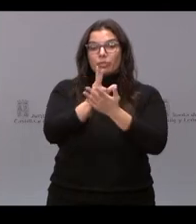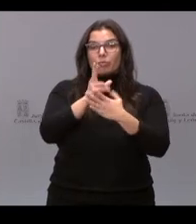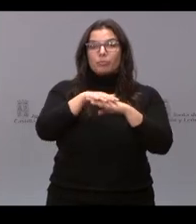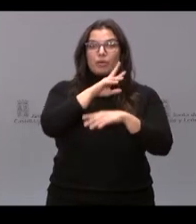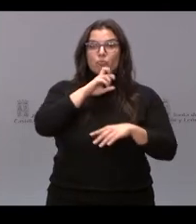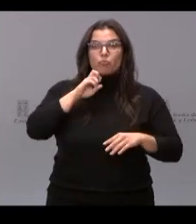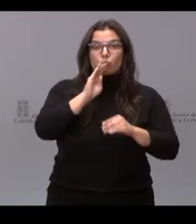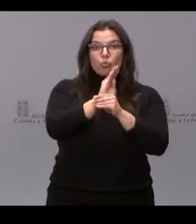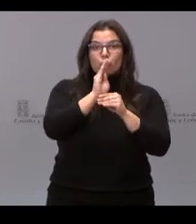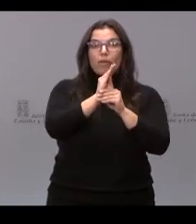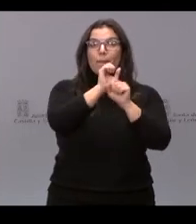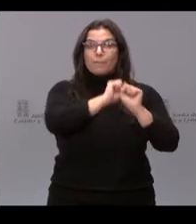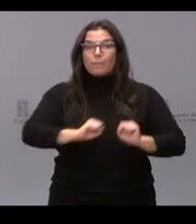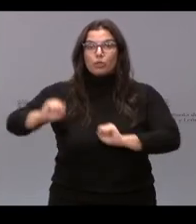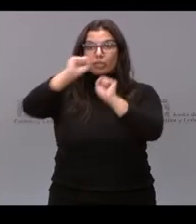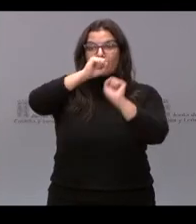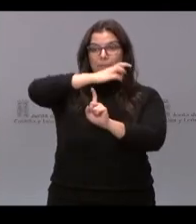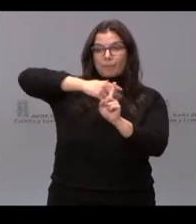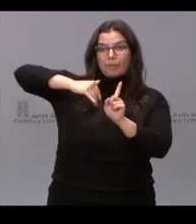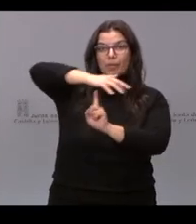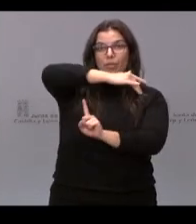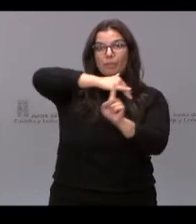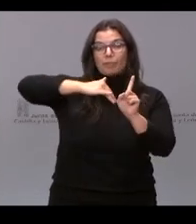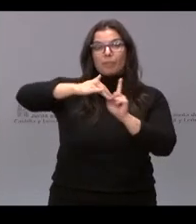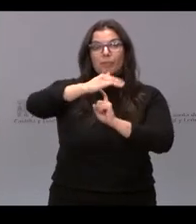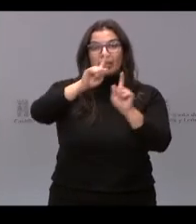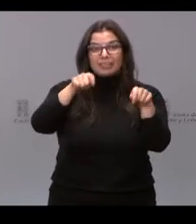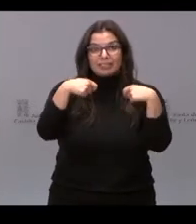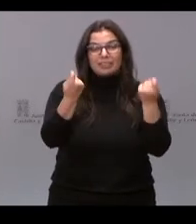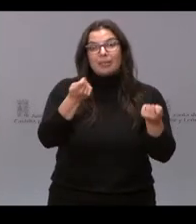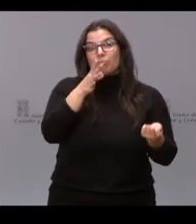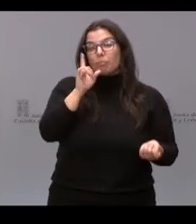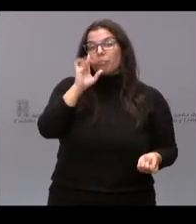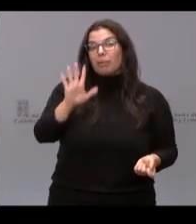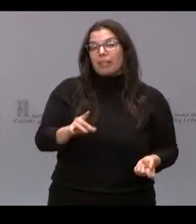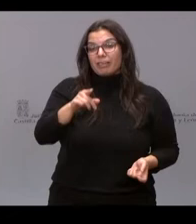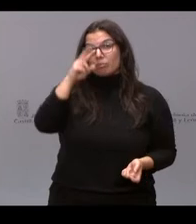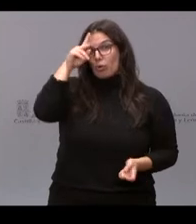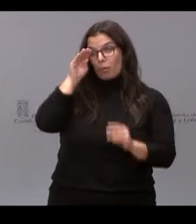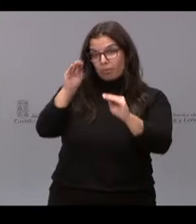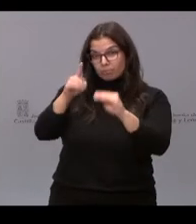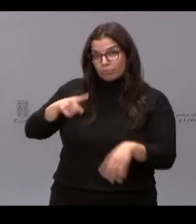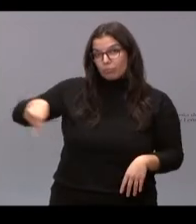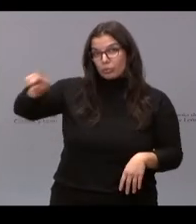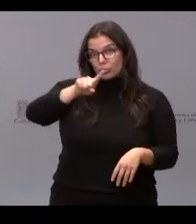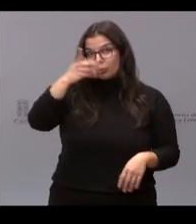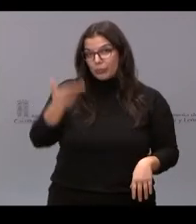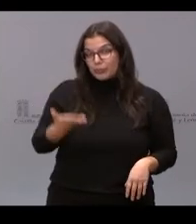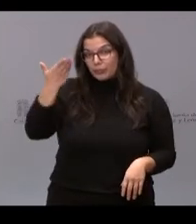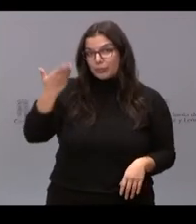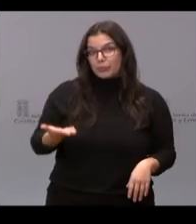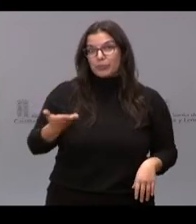medioambiente. Porque parece que es una de las preocupaciones que tenéis ahora mismo